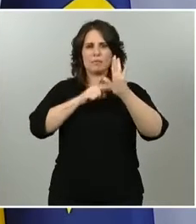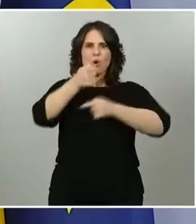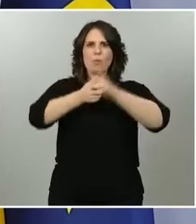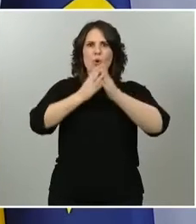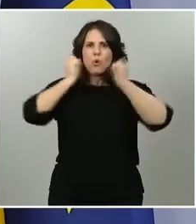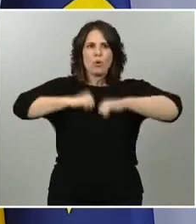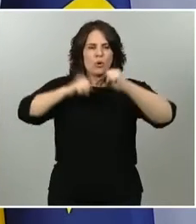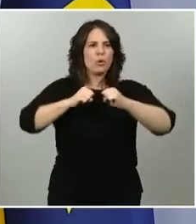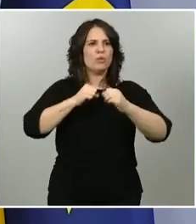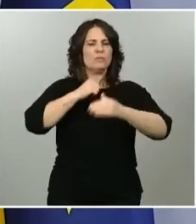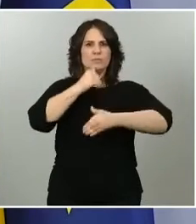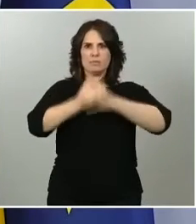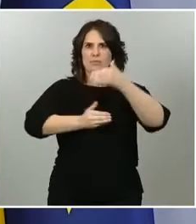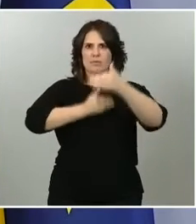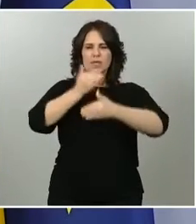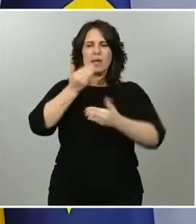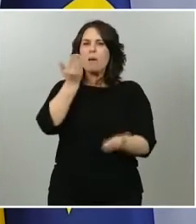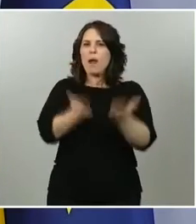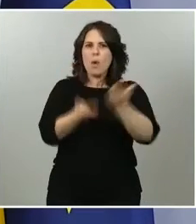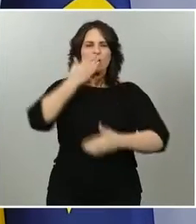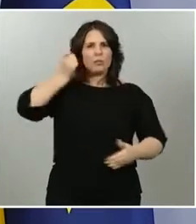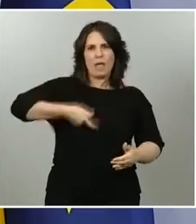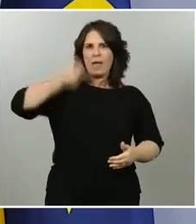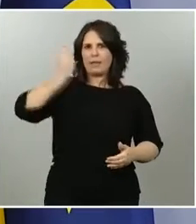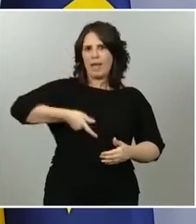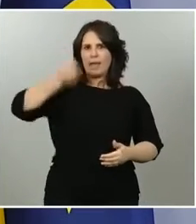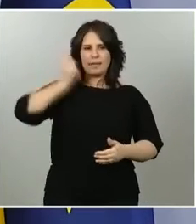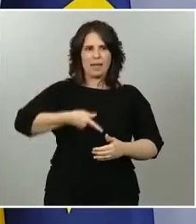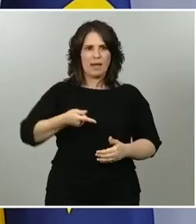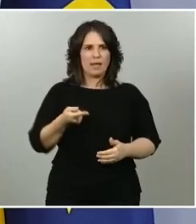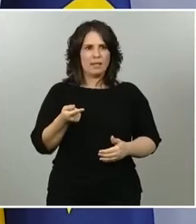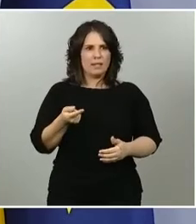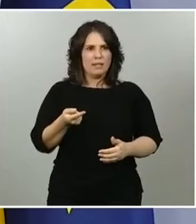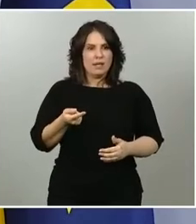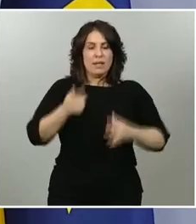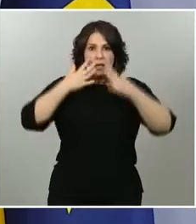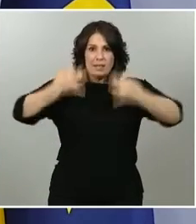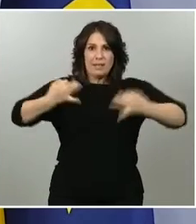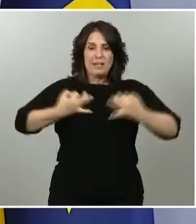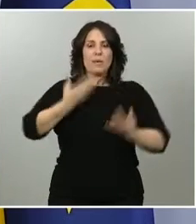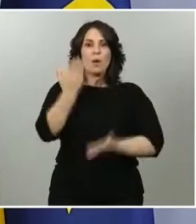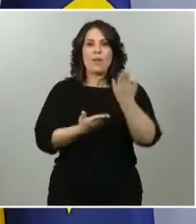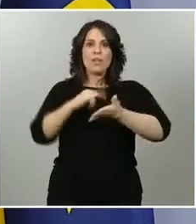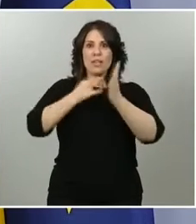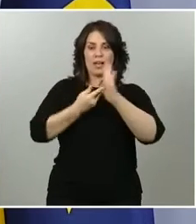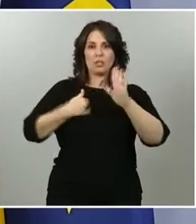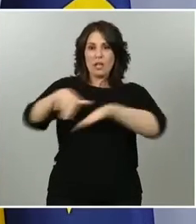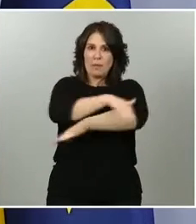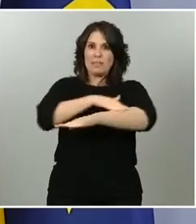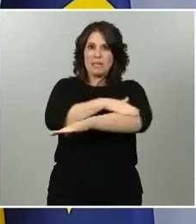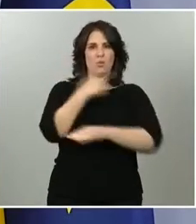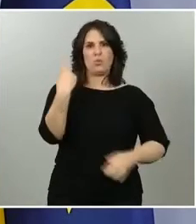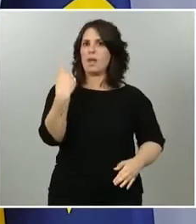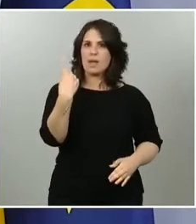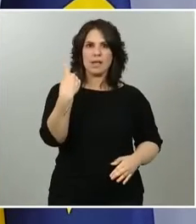evaluando constantemente. No ha habido más que una evaluación por parte de los técnicos del ministerio en el sentido de que, si la